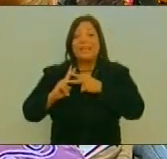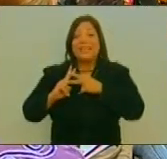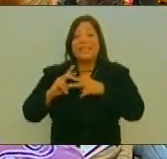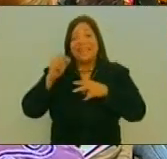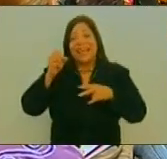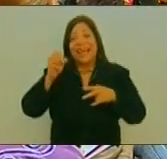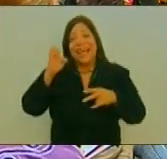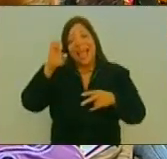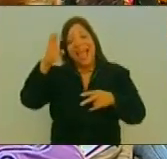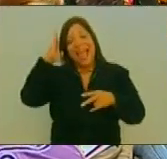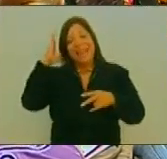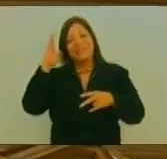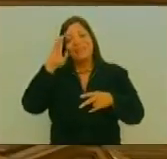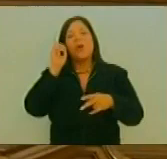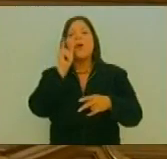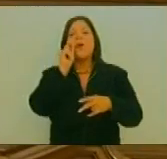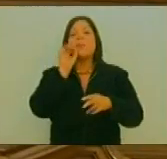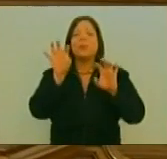Amoroso